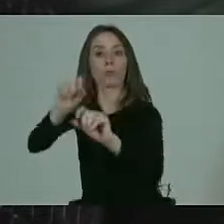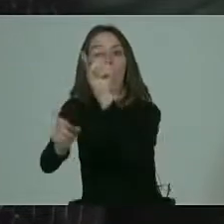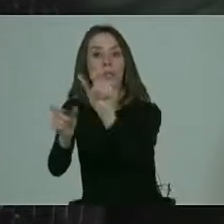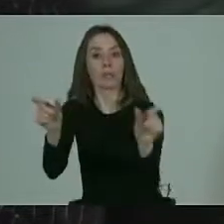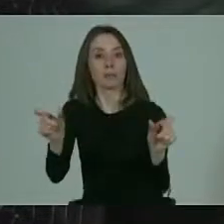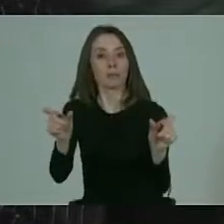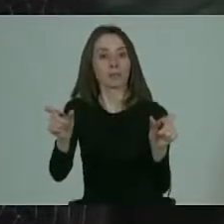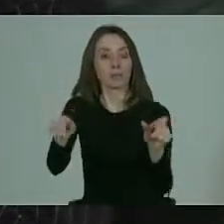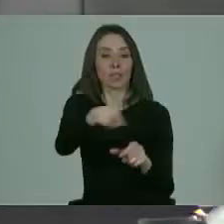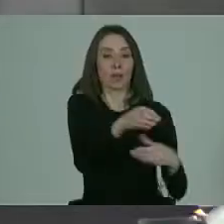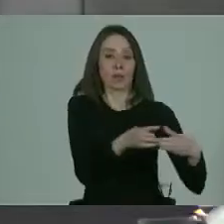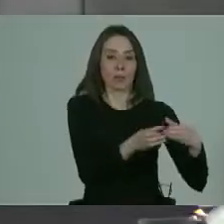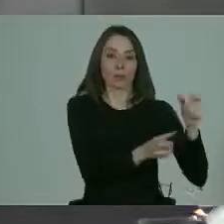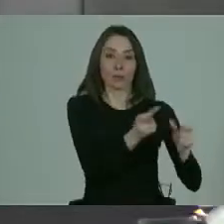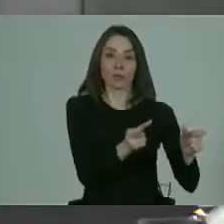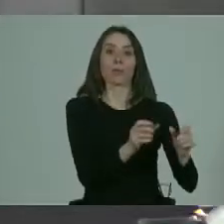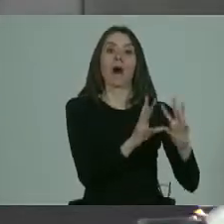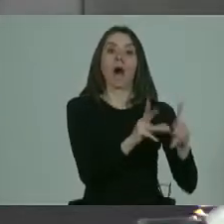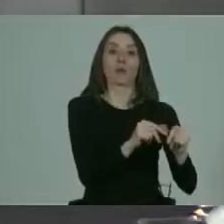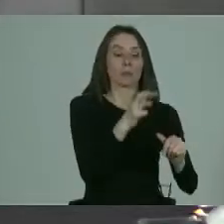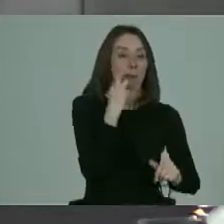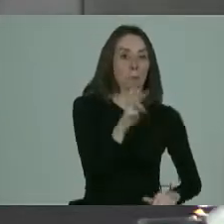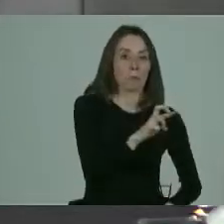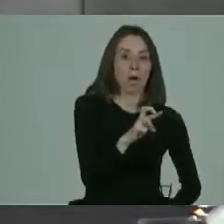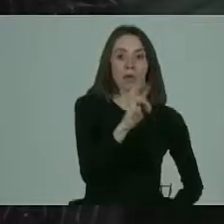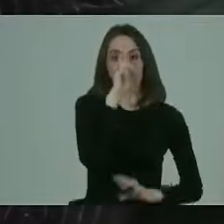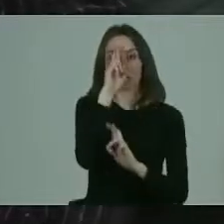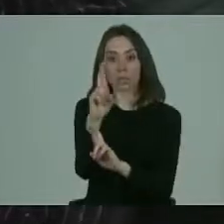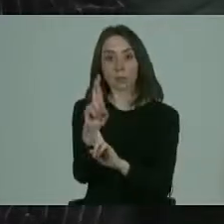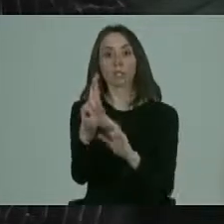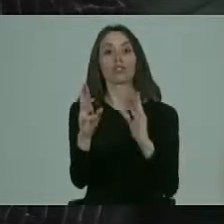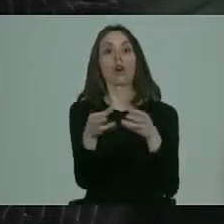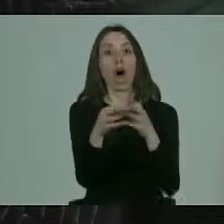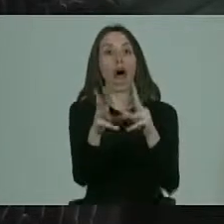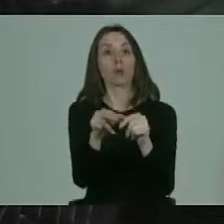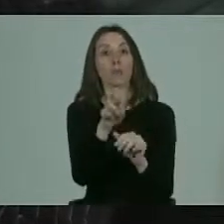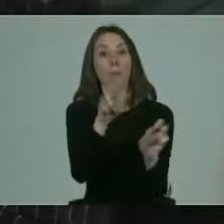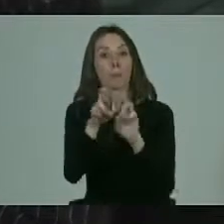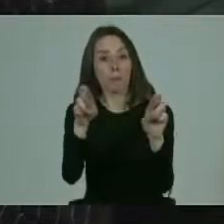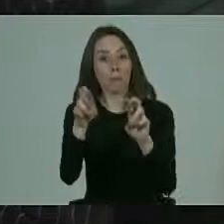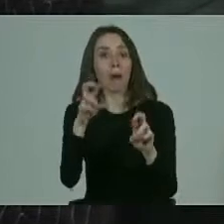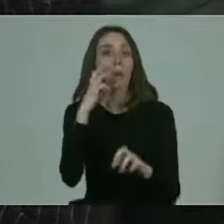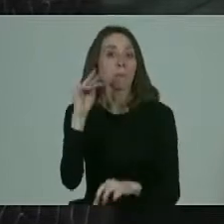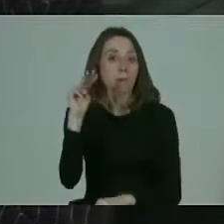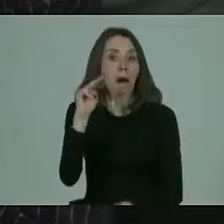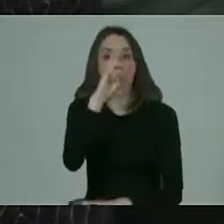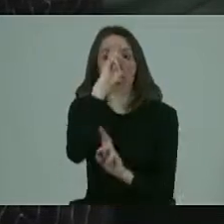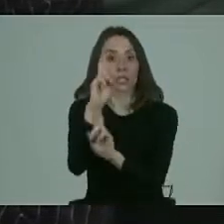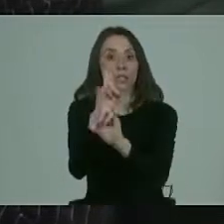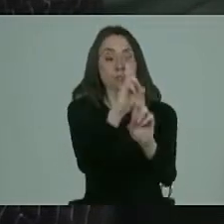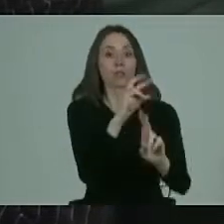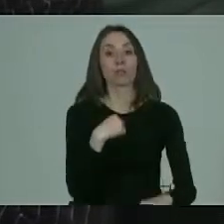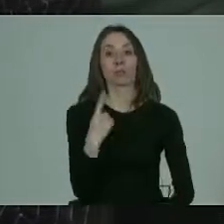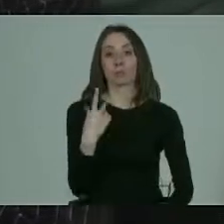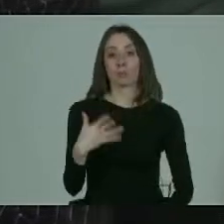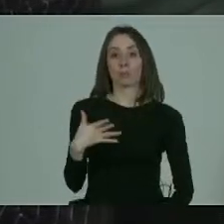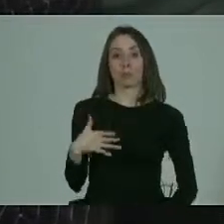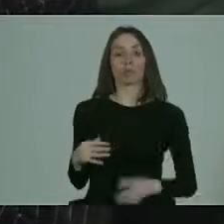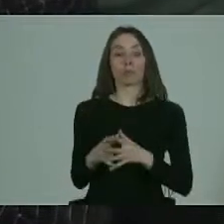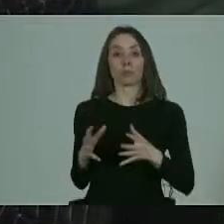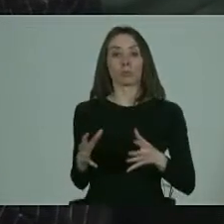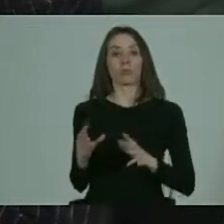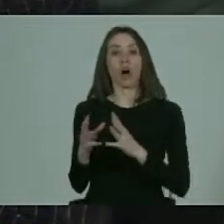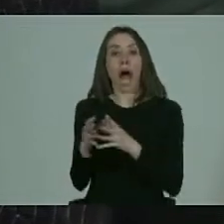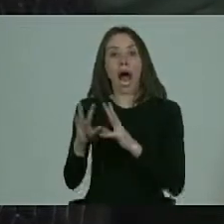colectivo o sea la agrupación de padres yo encuentro súper respetables las agrupaciones de padres porque son padres pero realmente también me importa muchísimo